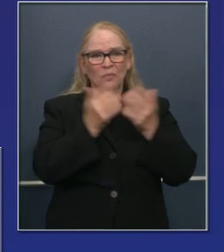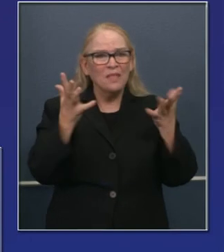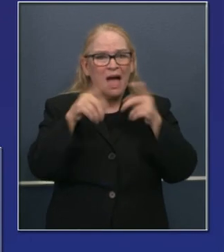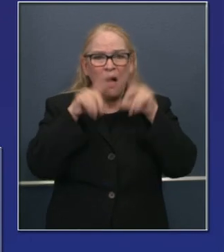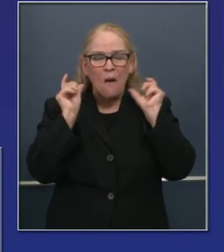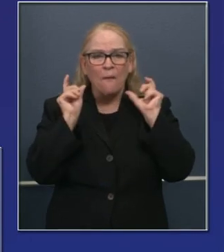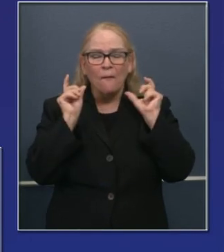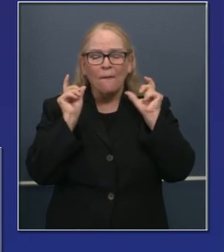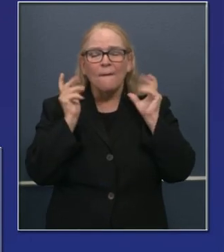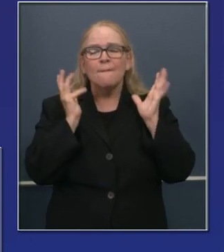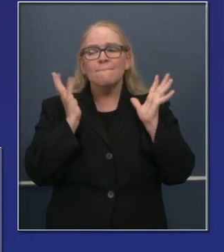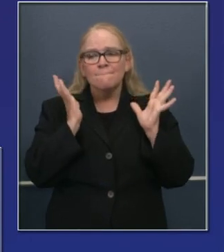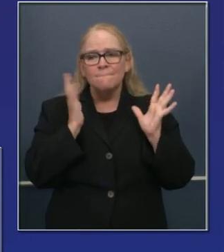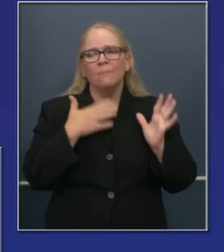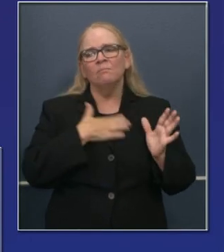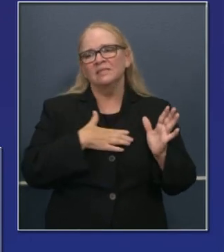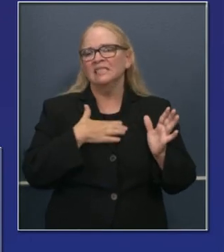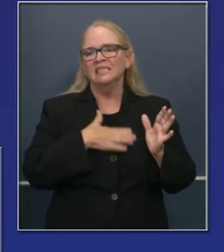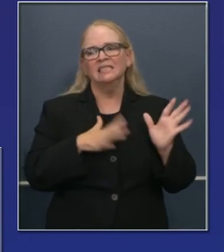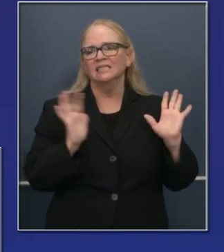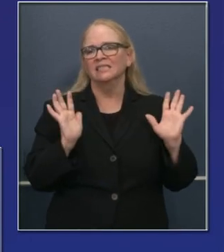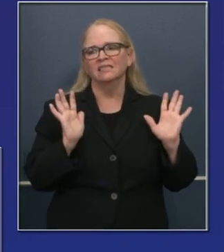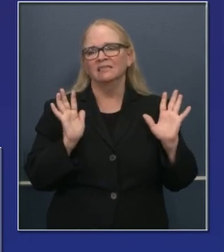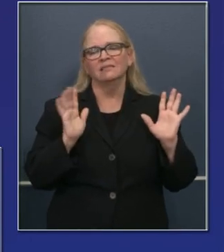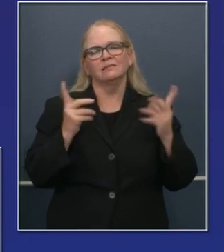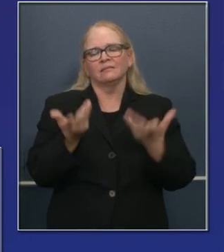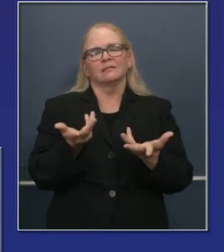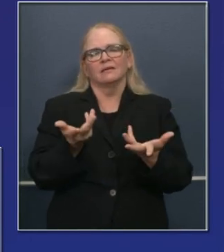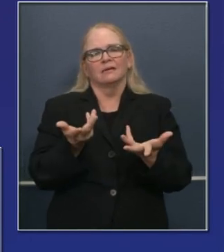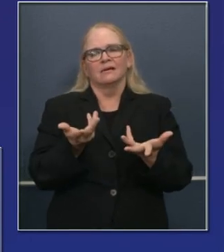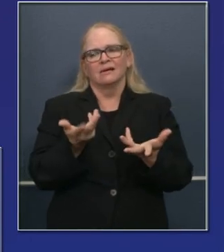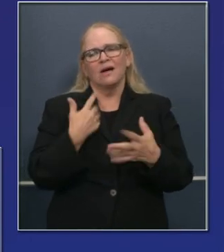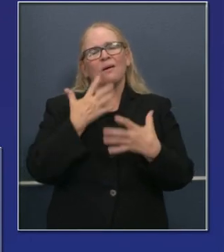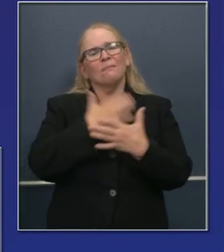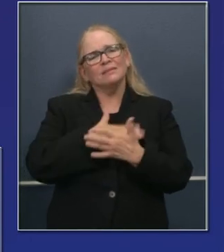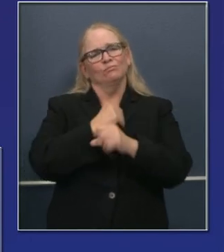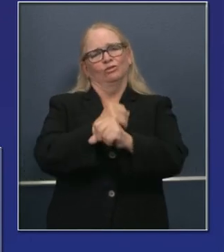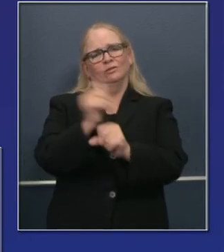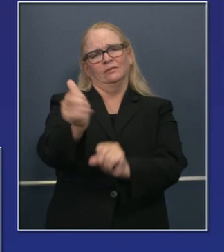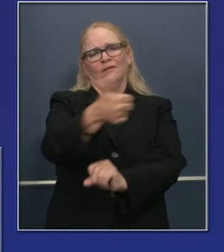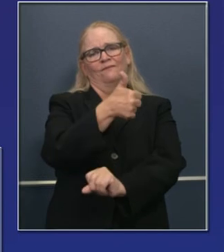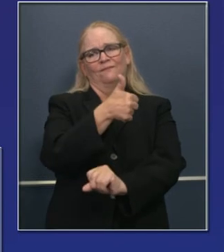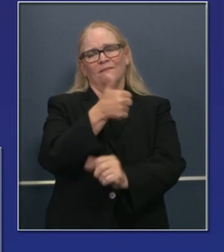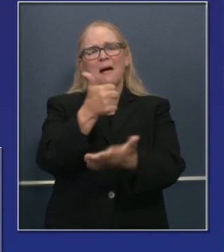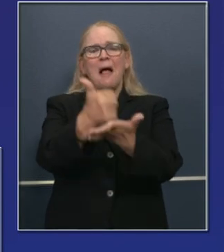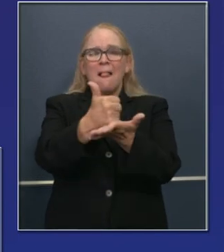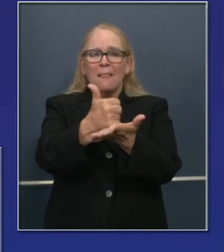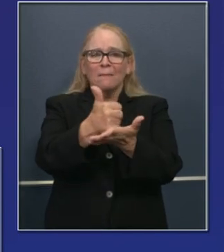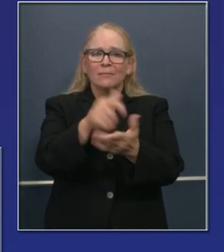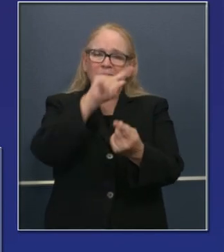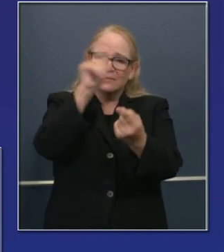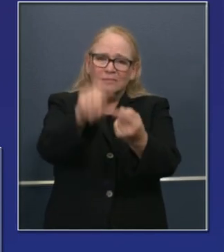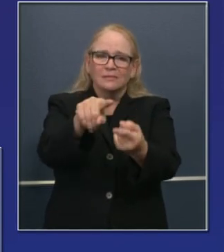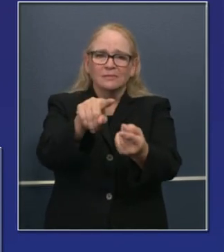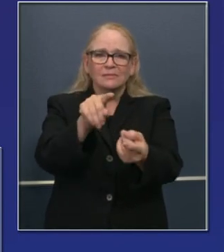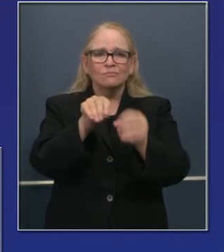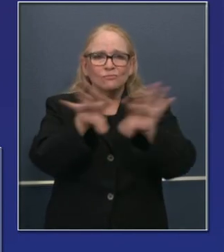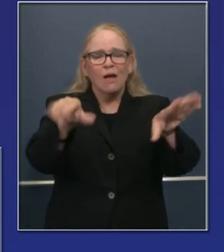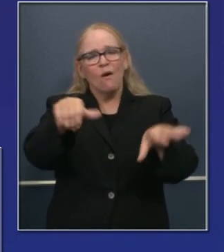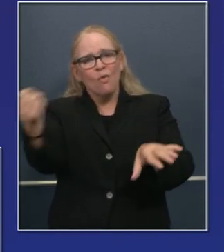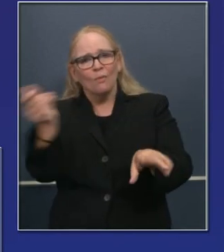entremezclándose con otros sin cubrebocas. Realmente les quiero instar a que usen su